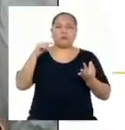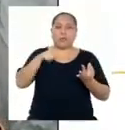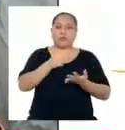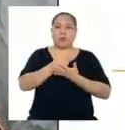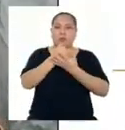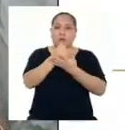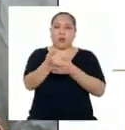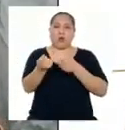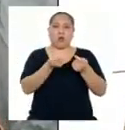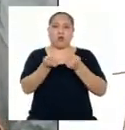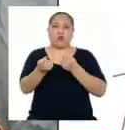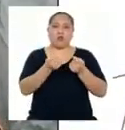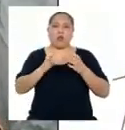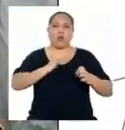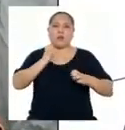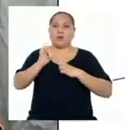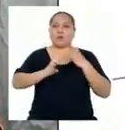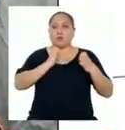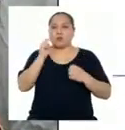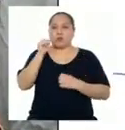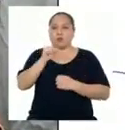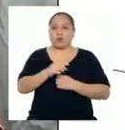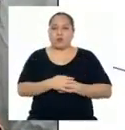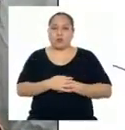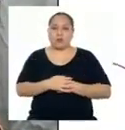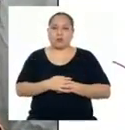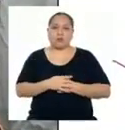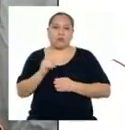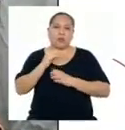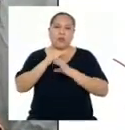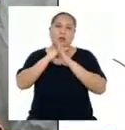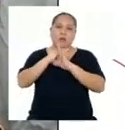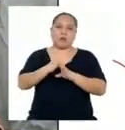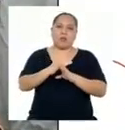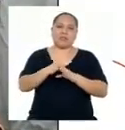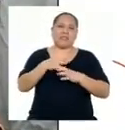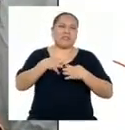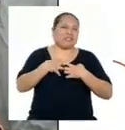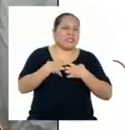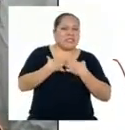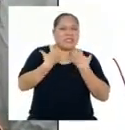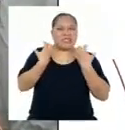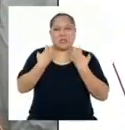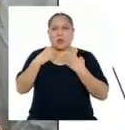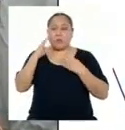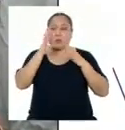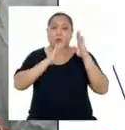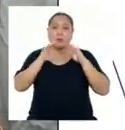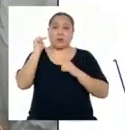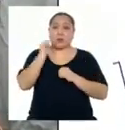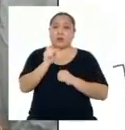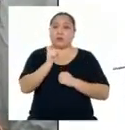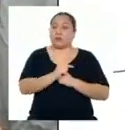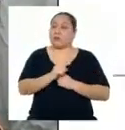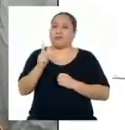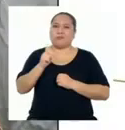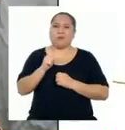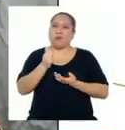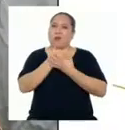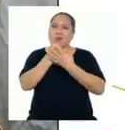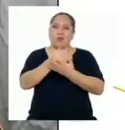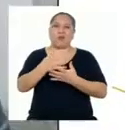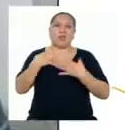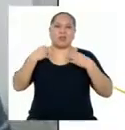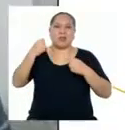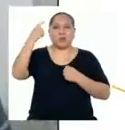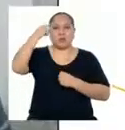nos ayudarán a regular nuestras emociones y nos podrán evitar problemas de ira o estrés, los cuales son muy perjuvenciales para la salud